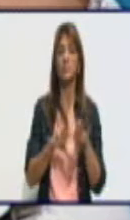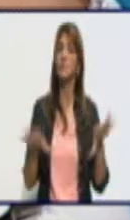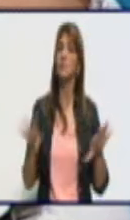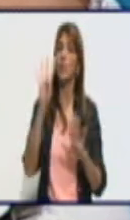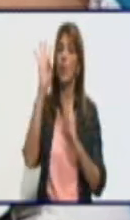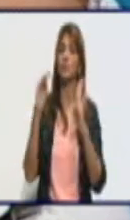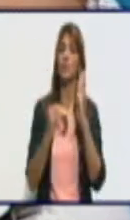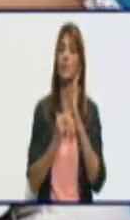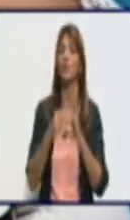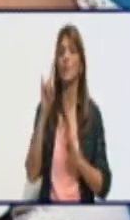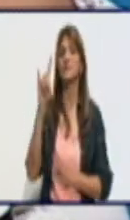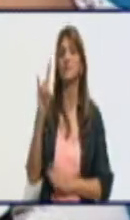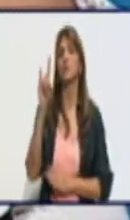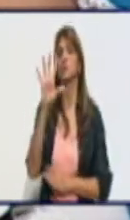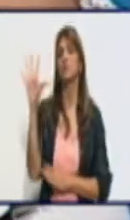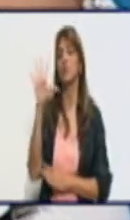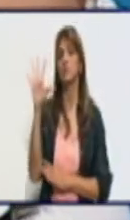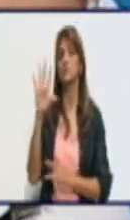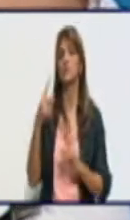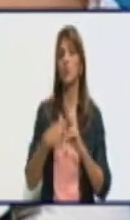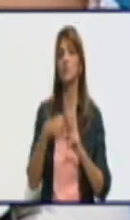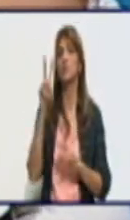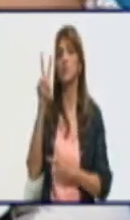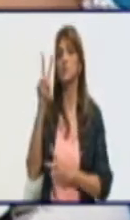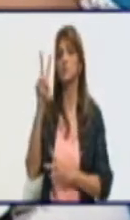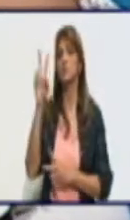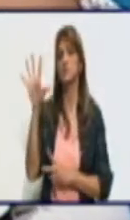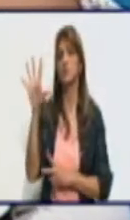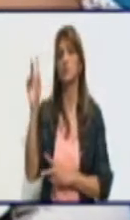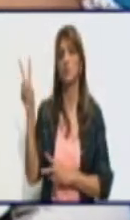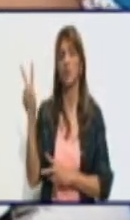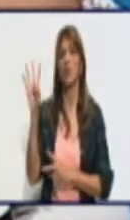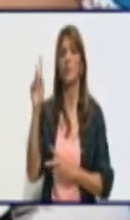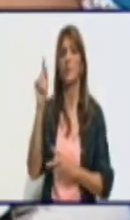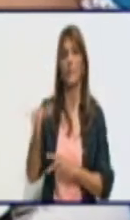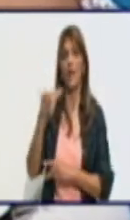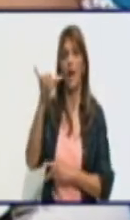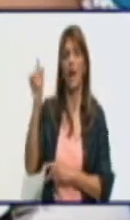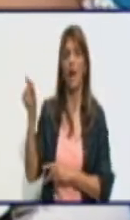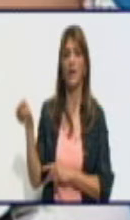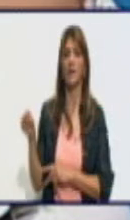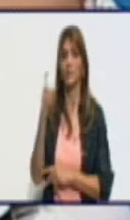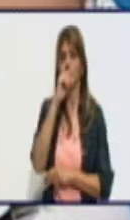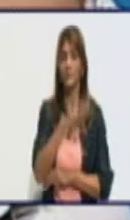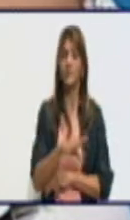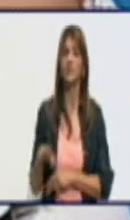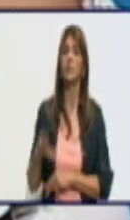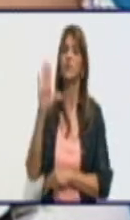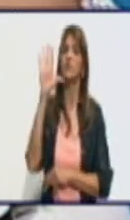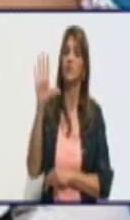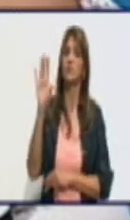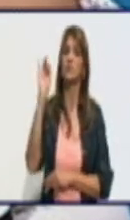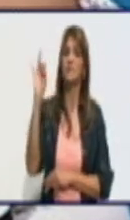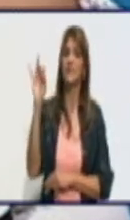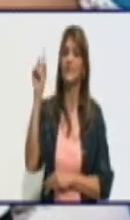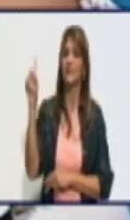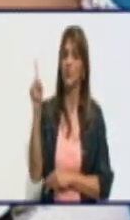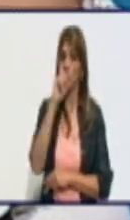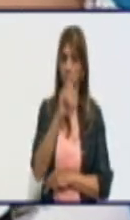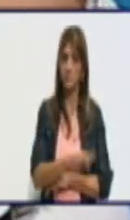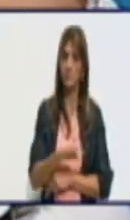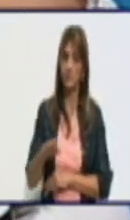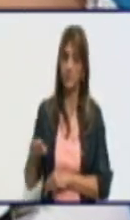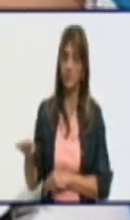.955 y 214 viajeros. En la edad pediátrica 571 casos acumulamos ya. De